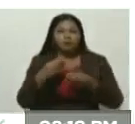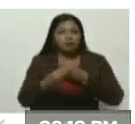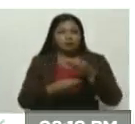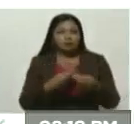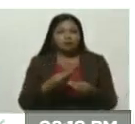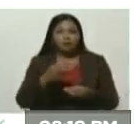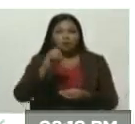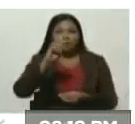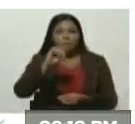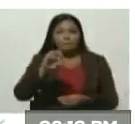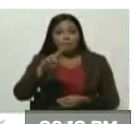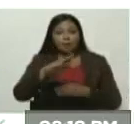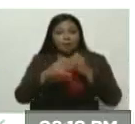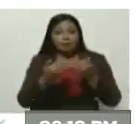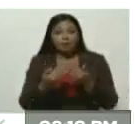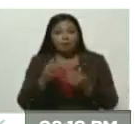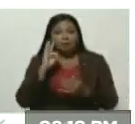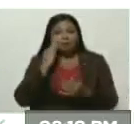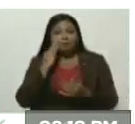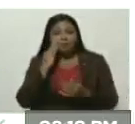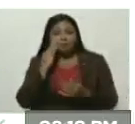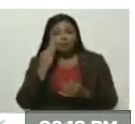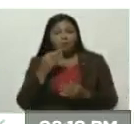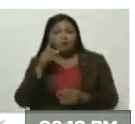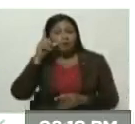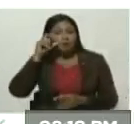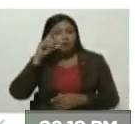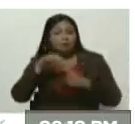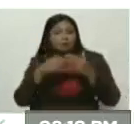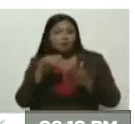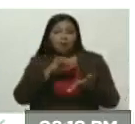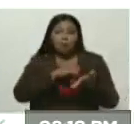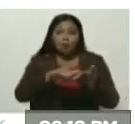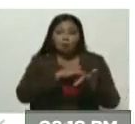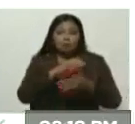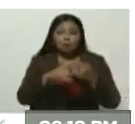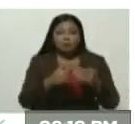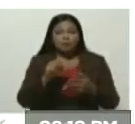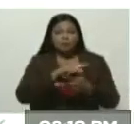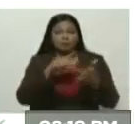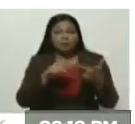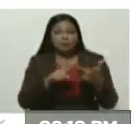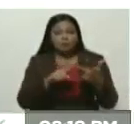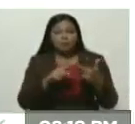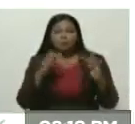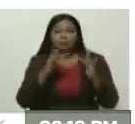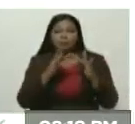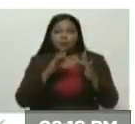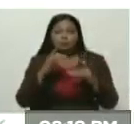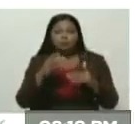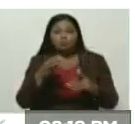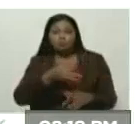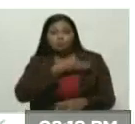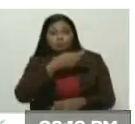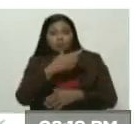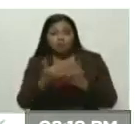Zuckerberg a través de Facebook, Instagram y WhatsApp, tres plataformas de redes sociales, pues ha hecho